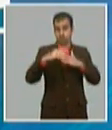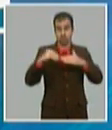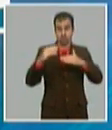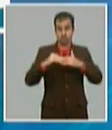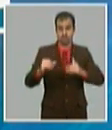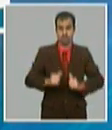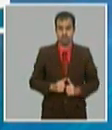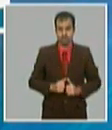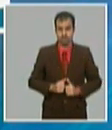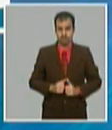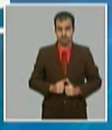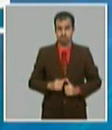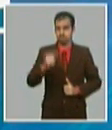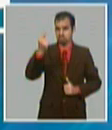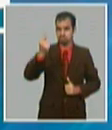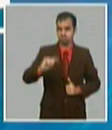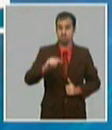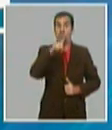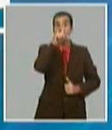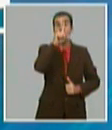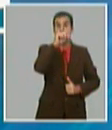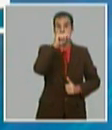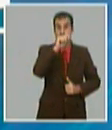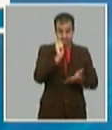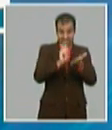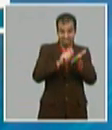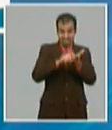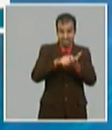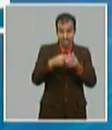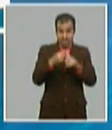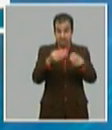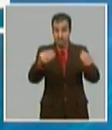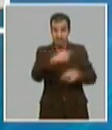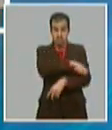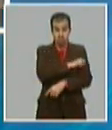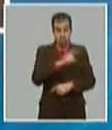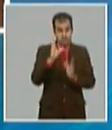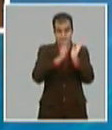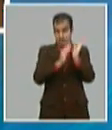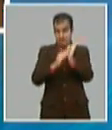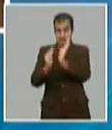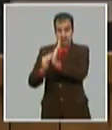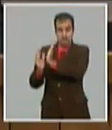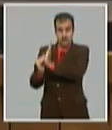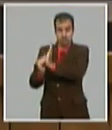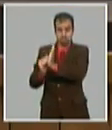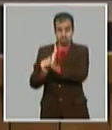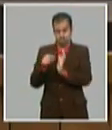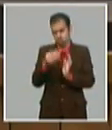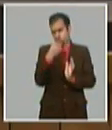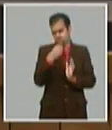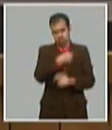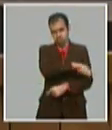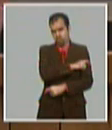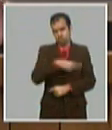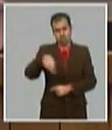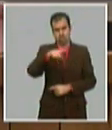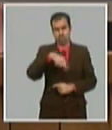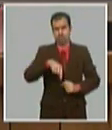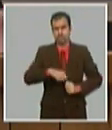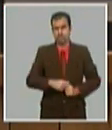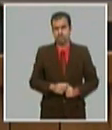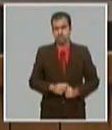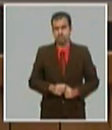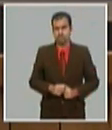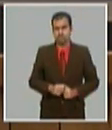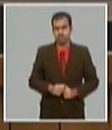y para el pollo de la canasta familiar normada que se da todos los meses y el pollo del consumo social o sea el pollo del balance